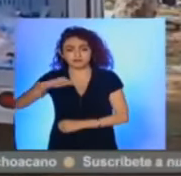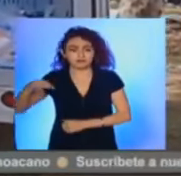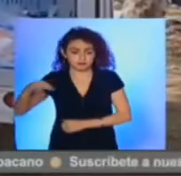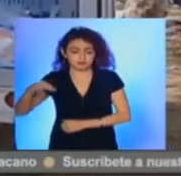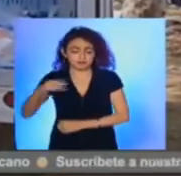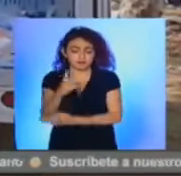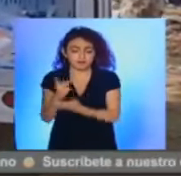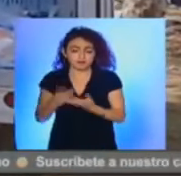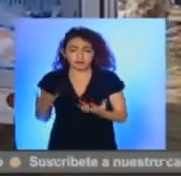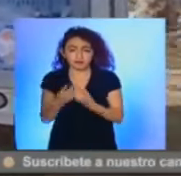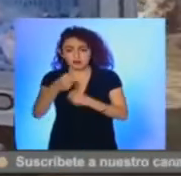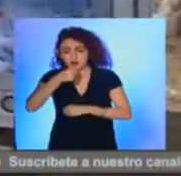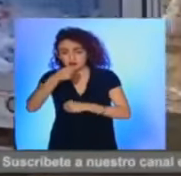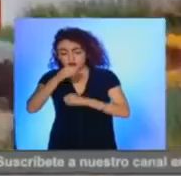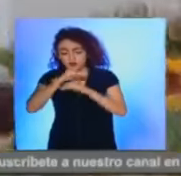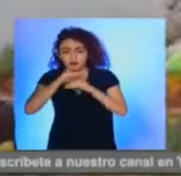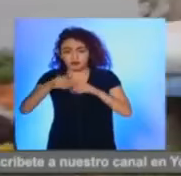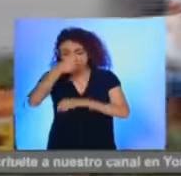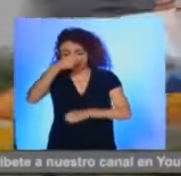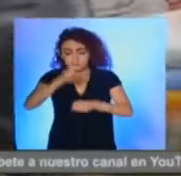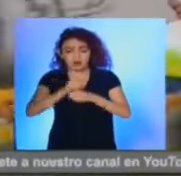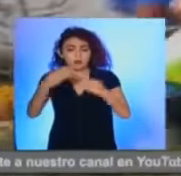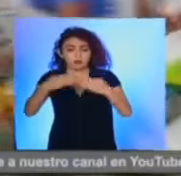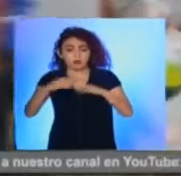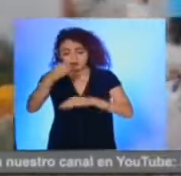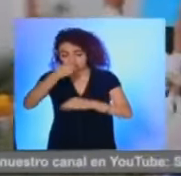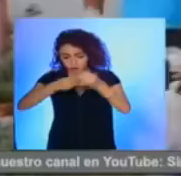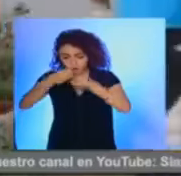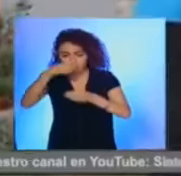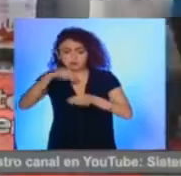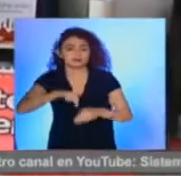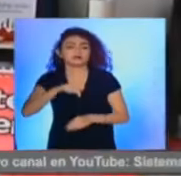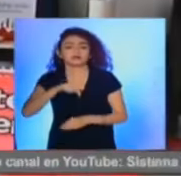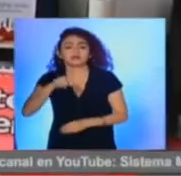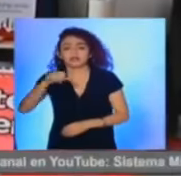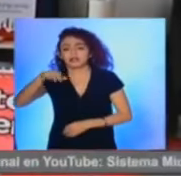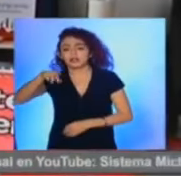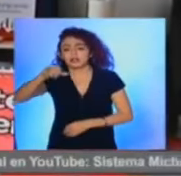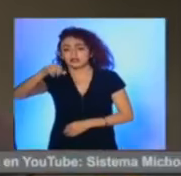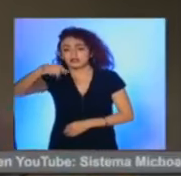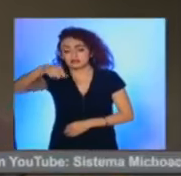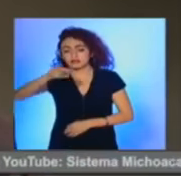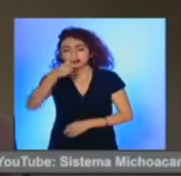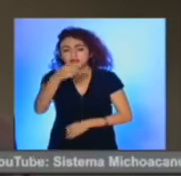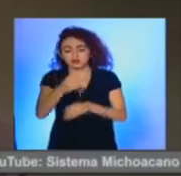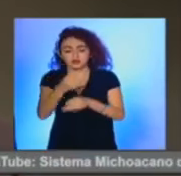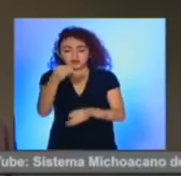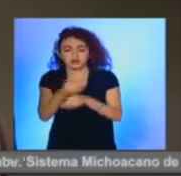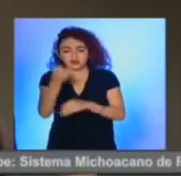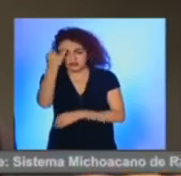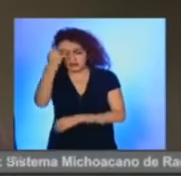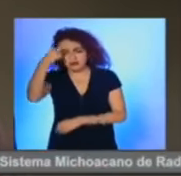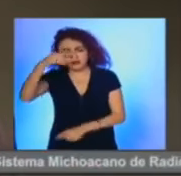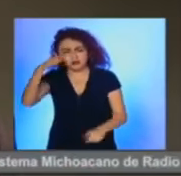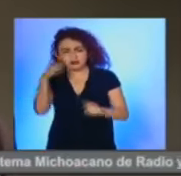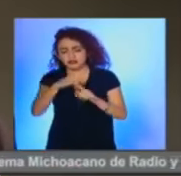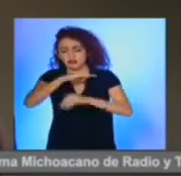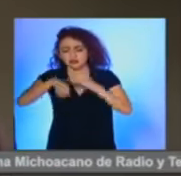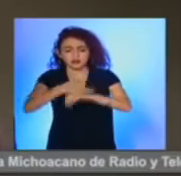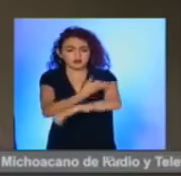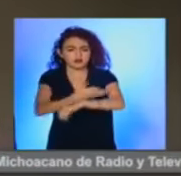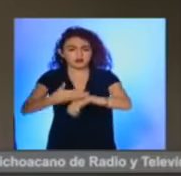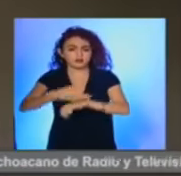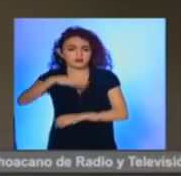En conferencia de prensa, el director del Banco de Alimentos, Enrique Rodríguez Aguilar, señaló que la idea es brindar a las